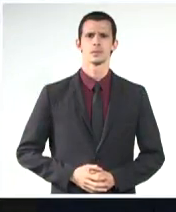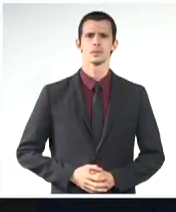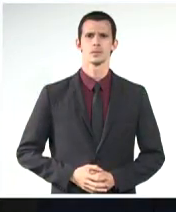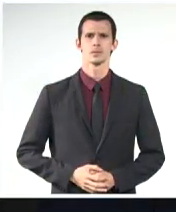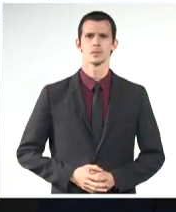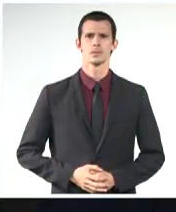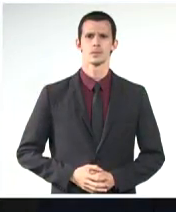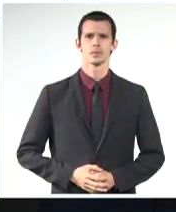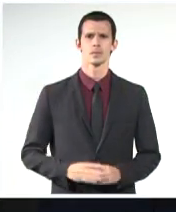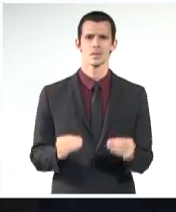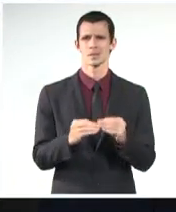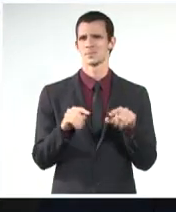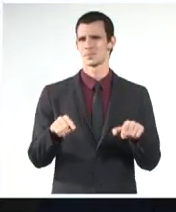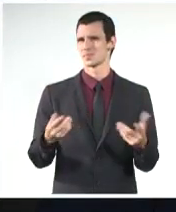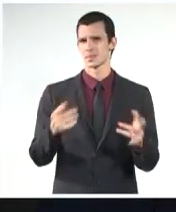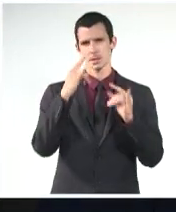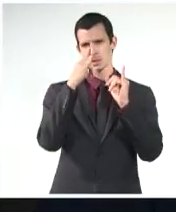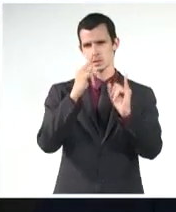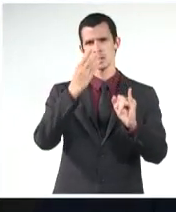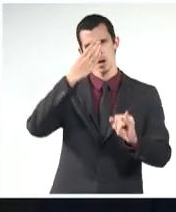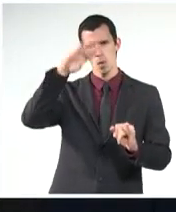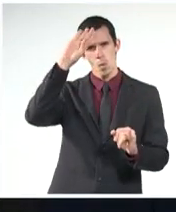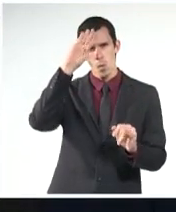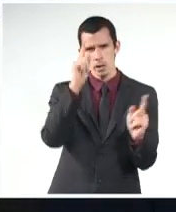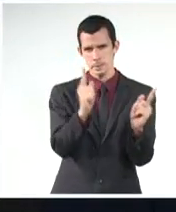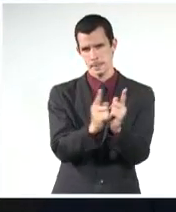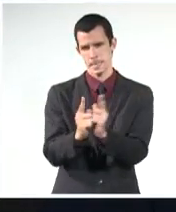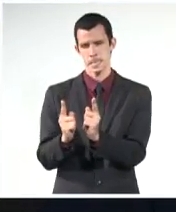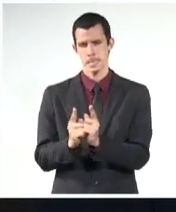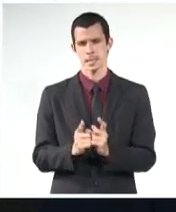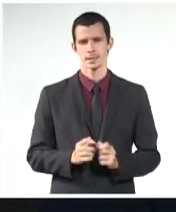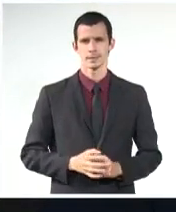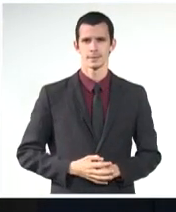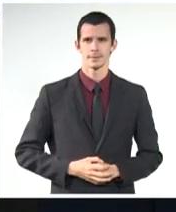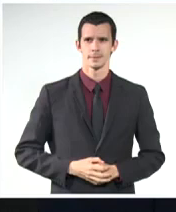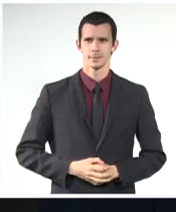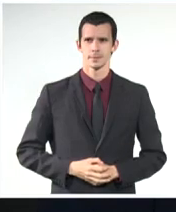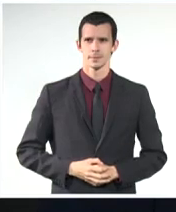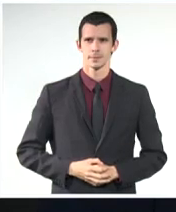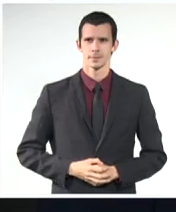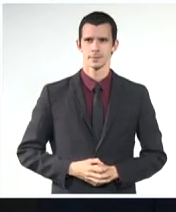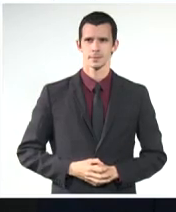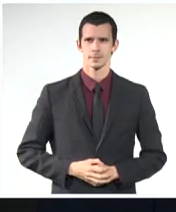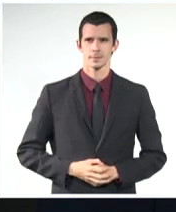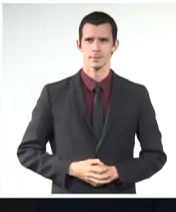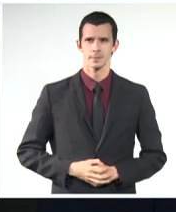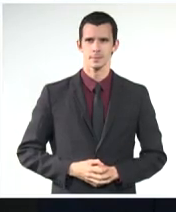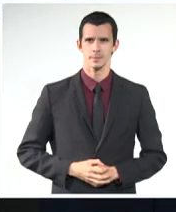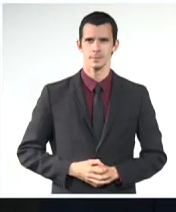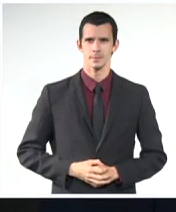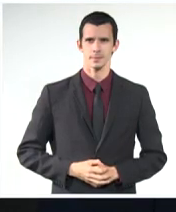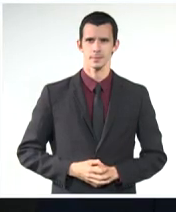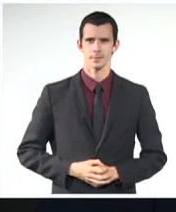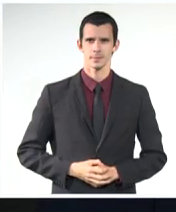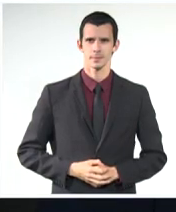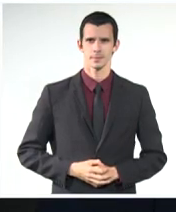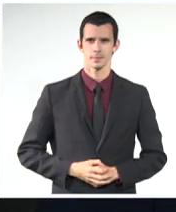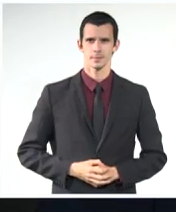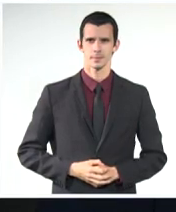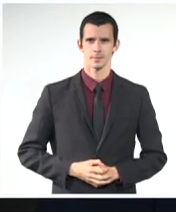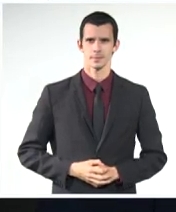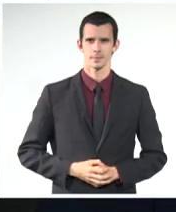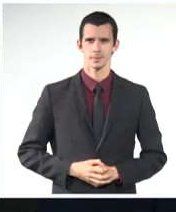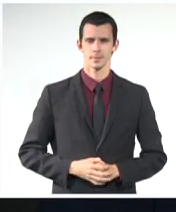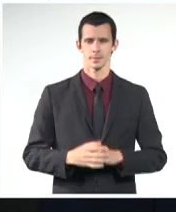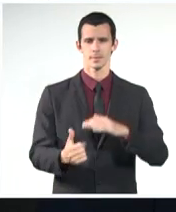Tiempo para nuestro rápido repaso por otras informaciones nacionales. Les informo que el primer secretario del Comité Central del Partido y Presidente de la